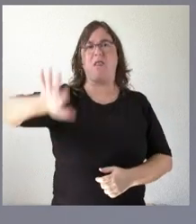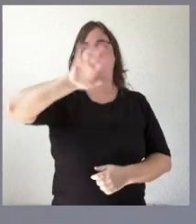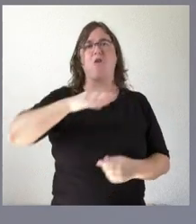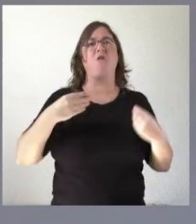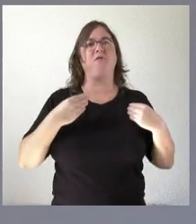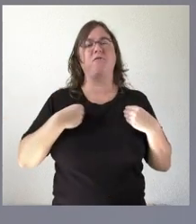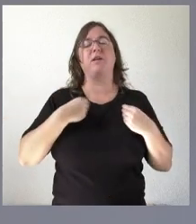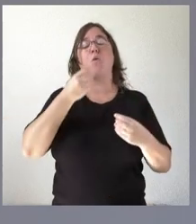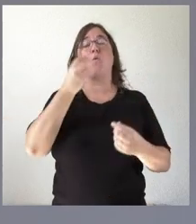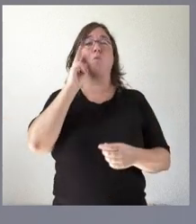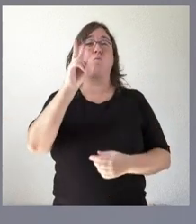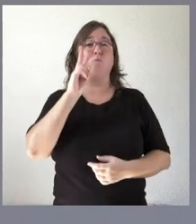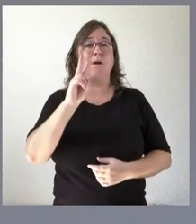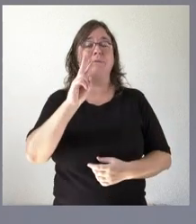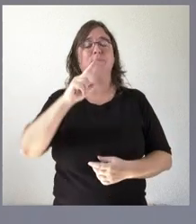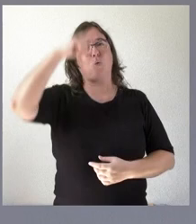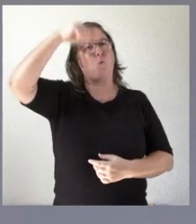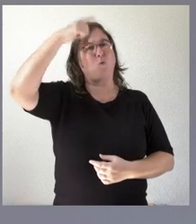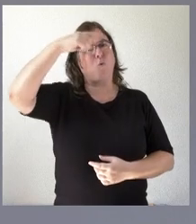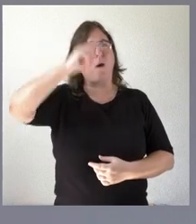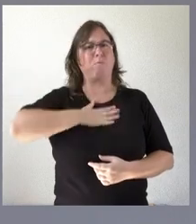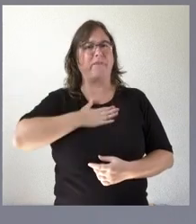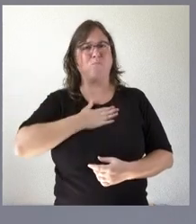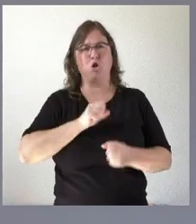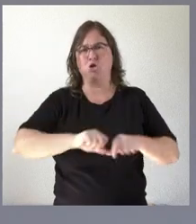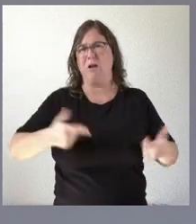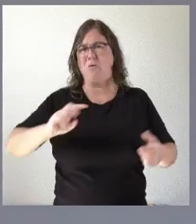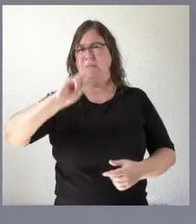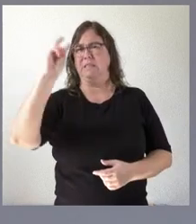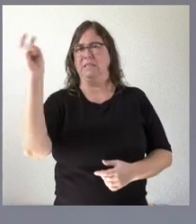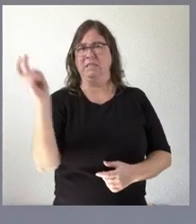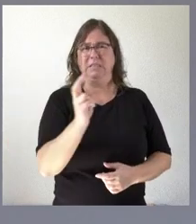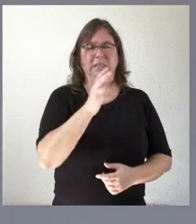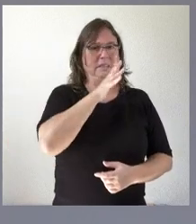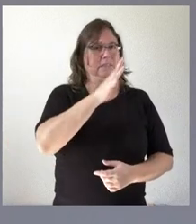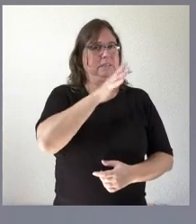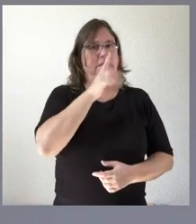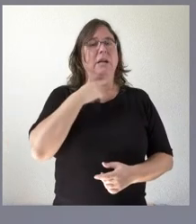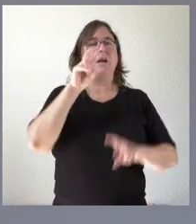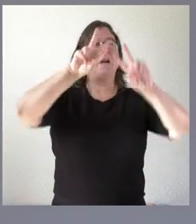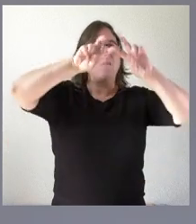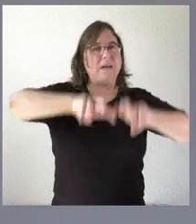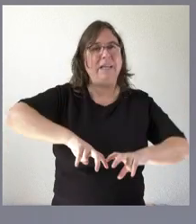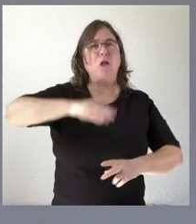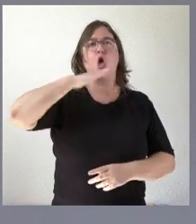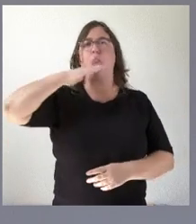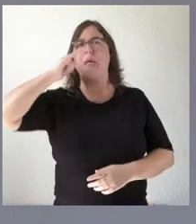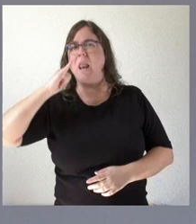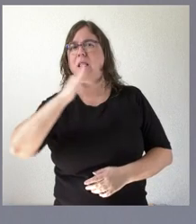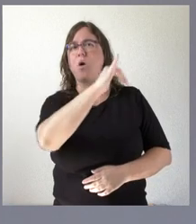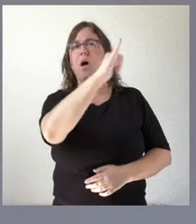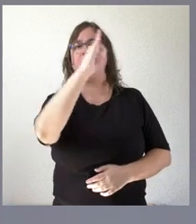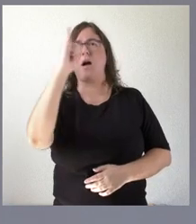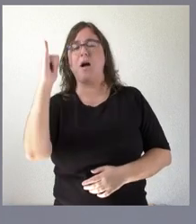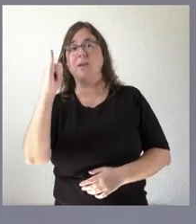bienes de interés cultural del total de España con un patrimonio natural ciertamente extraordinario con un nivel de investigación y talento que no tienen otras comunidades